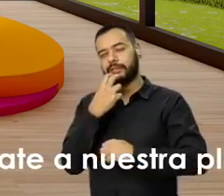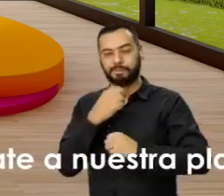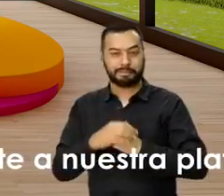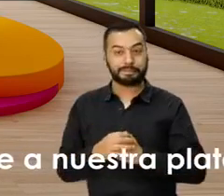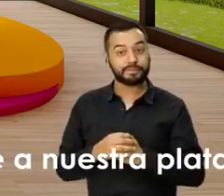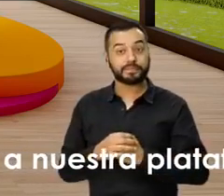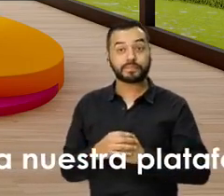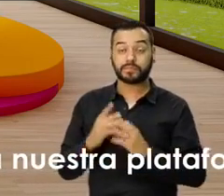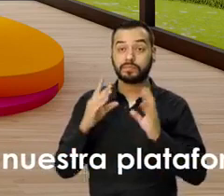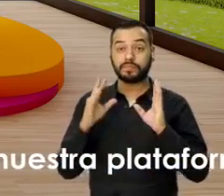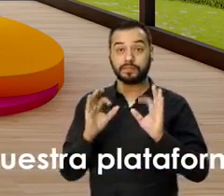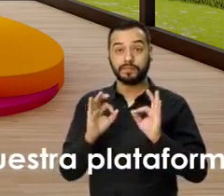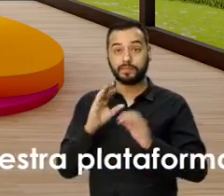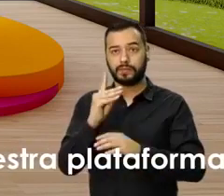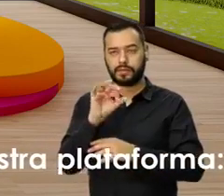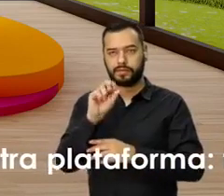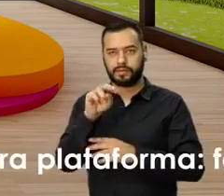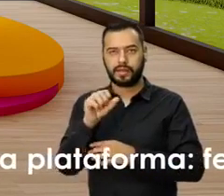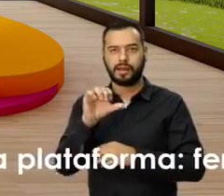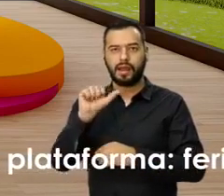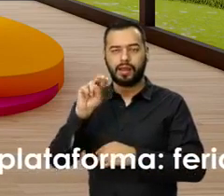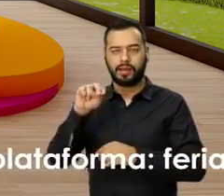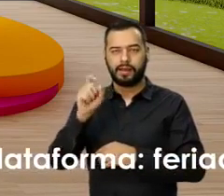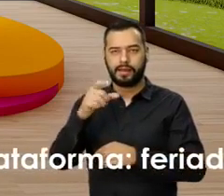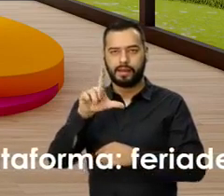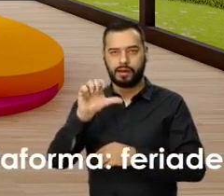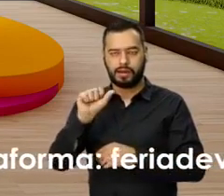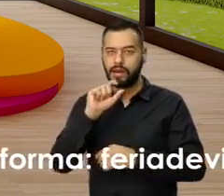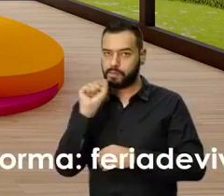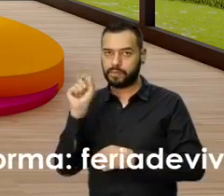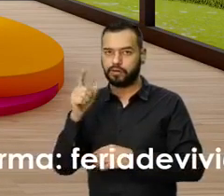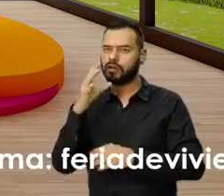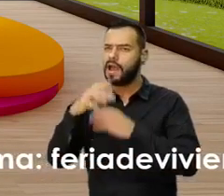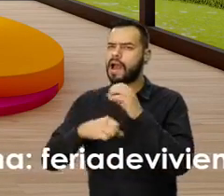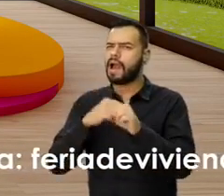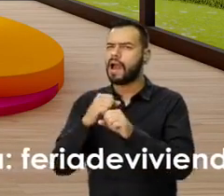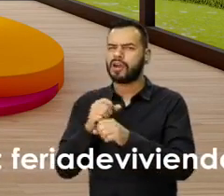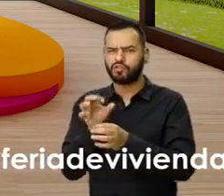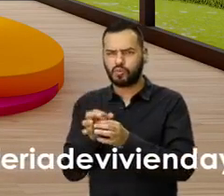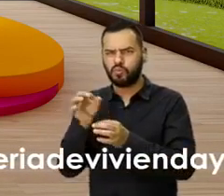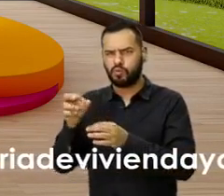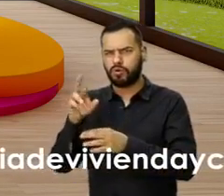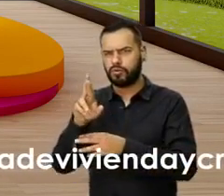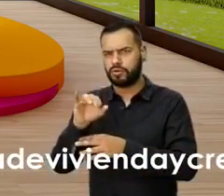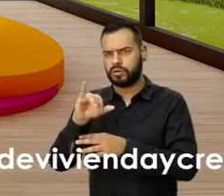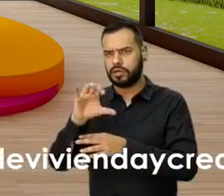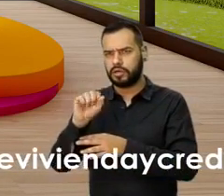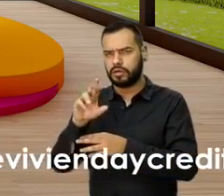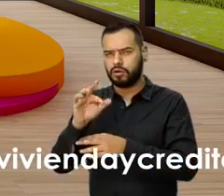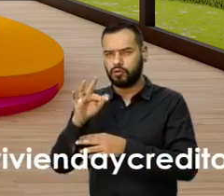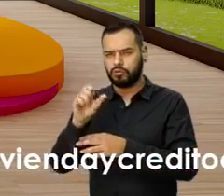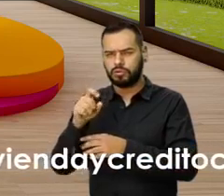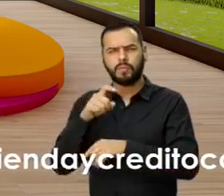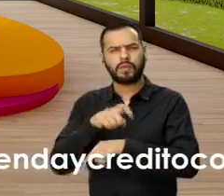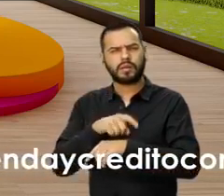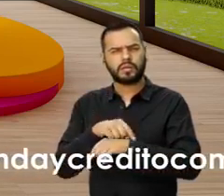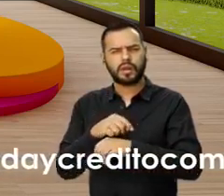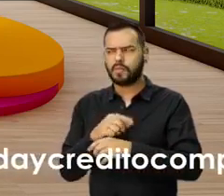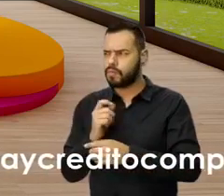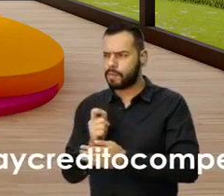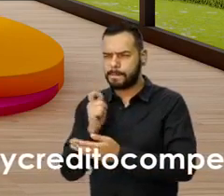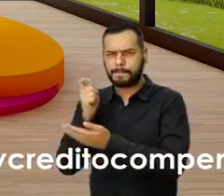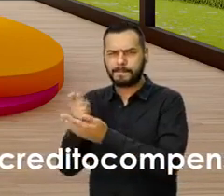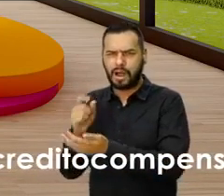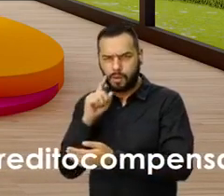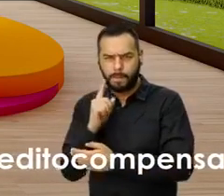Bueno, Diana Andrea, Ángela Silva nos pregunta, ¿el año de entrega en Ricaurte para saber cuánto tiempo se tiene para